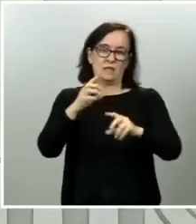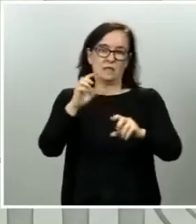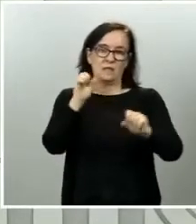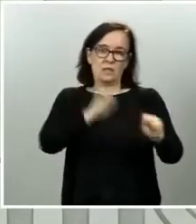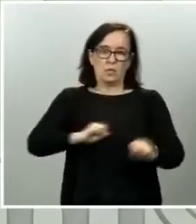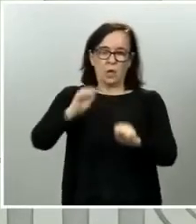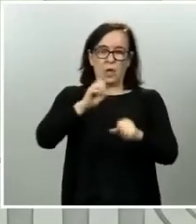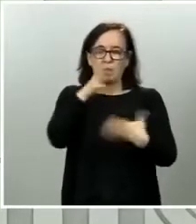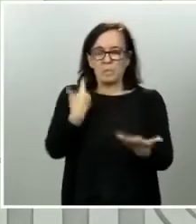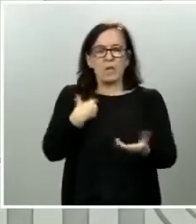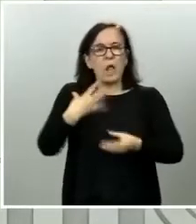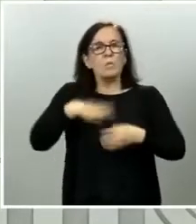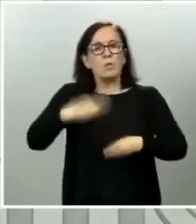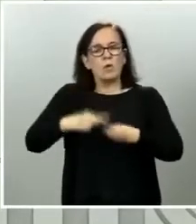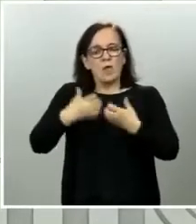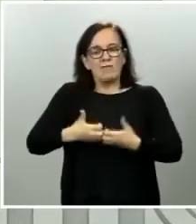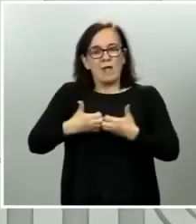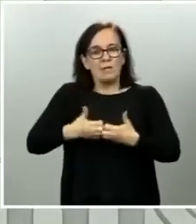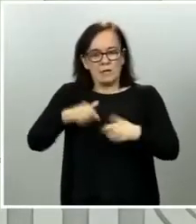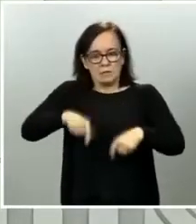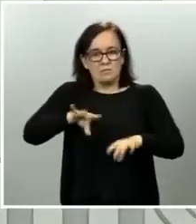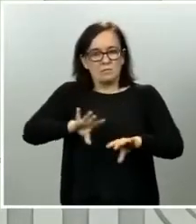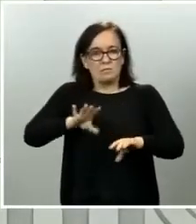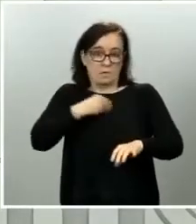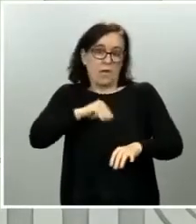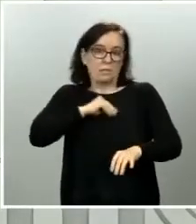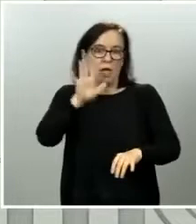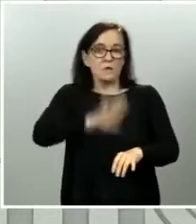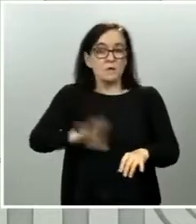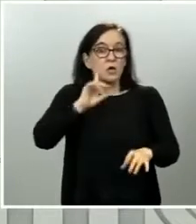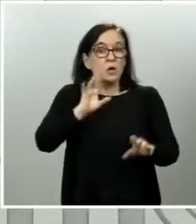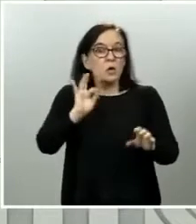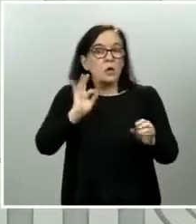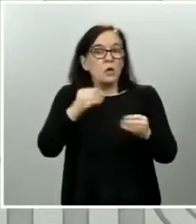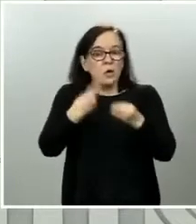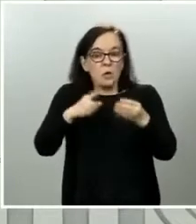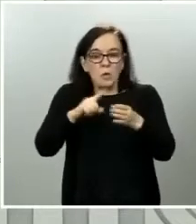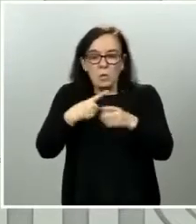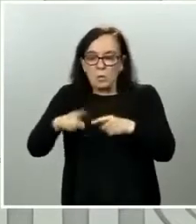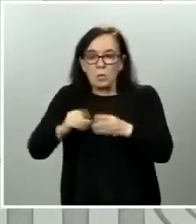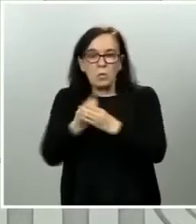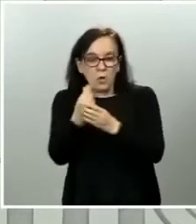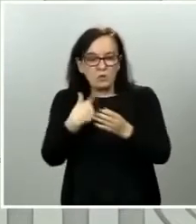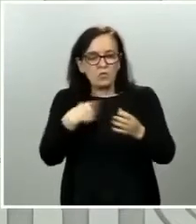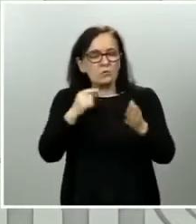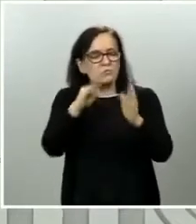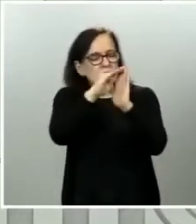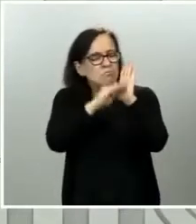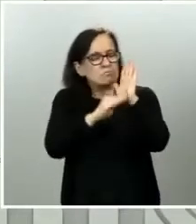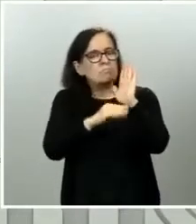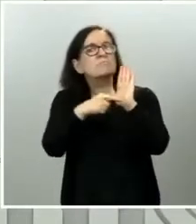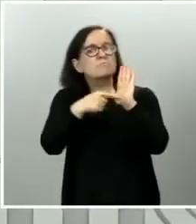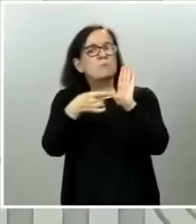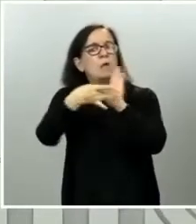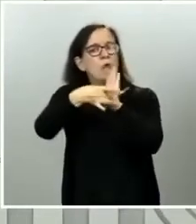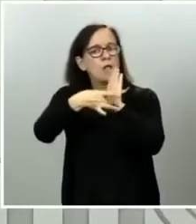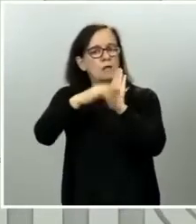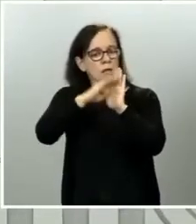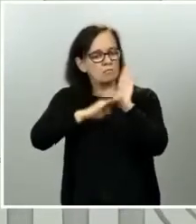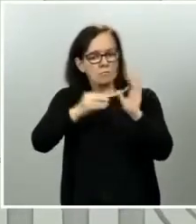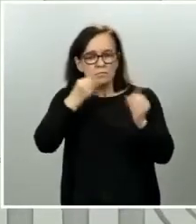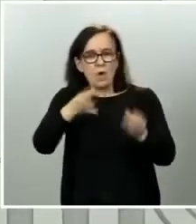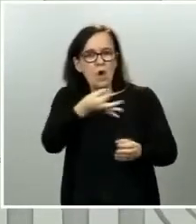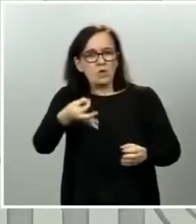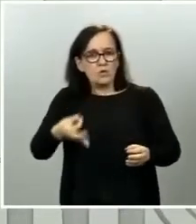para poderlos fabricar en nuestro país y evidentemente si es un producto que está dispuesto y que reúne los requisitos de calidad exigidos en nuestro país, pues nos